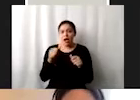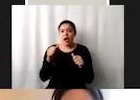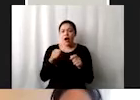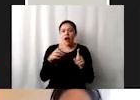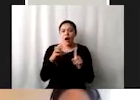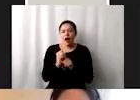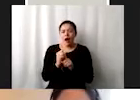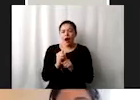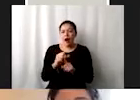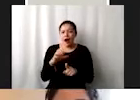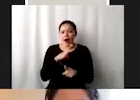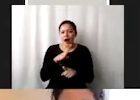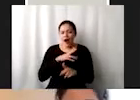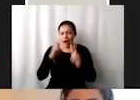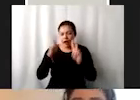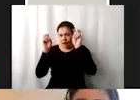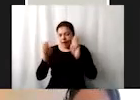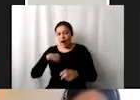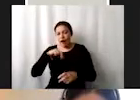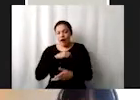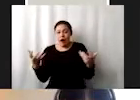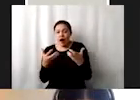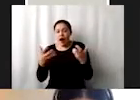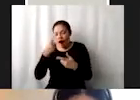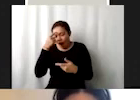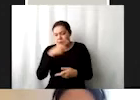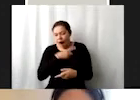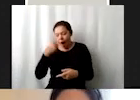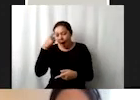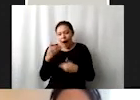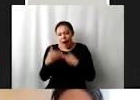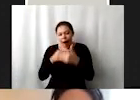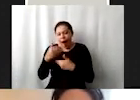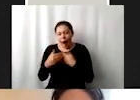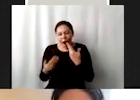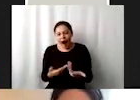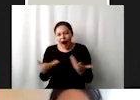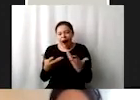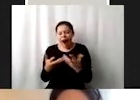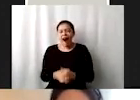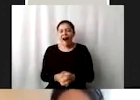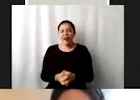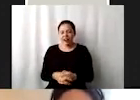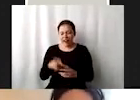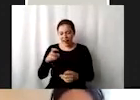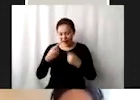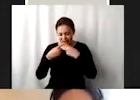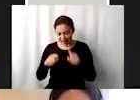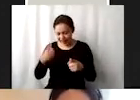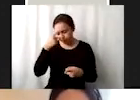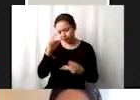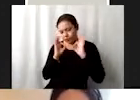más el tema de qué tenemos que hacer para llegar allí. Esa es la diferencia al momento que ustedes dan lectura